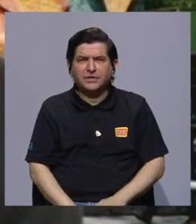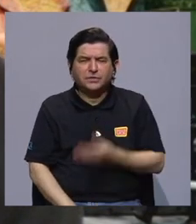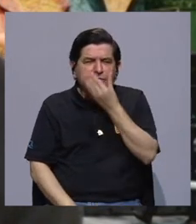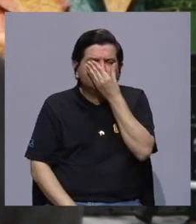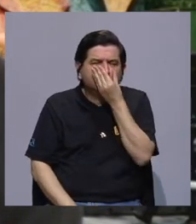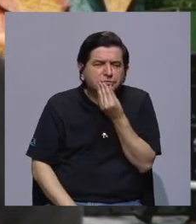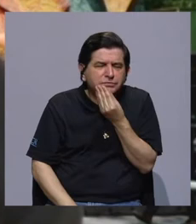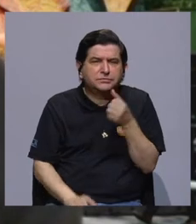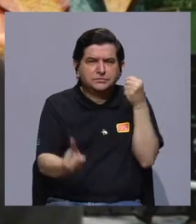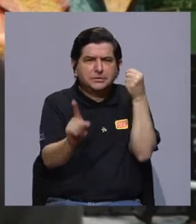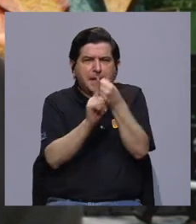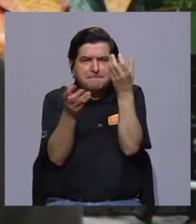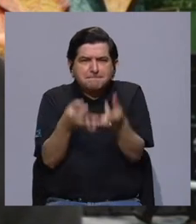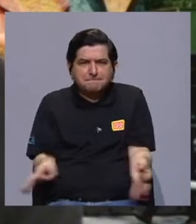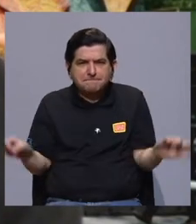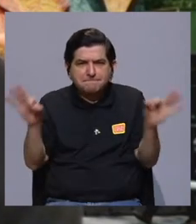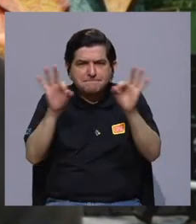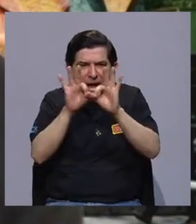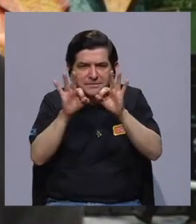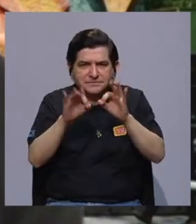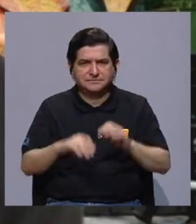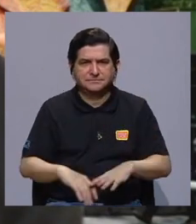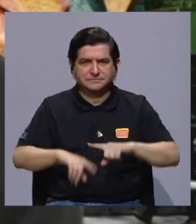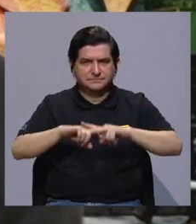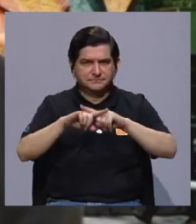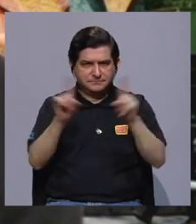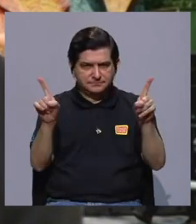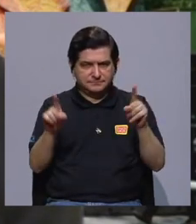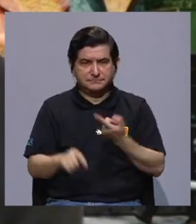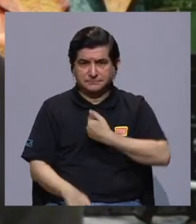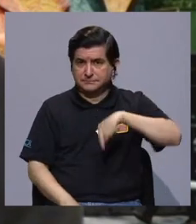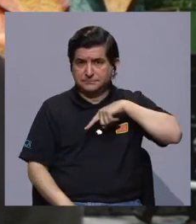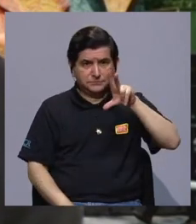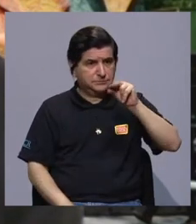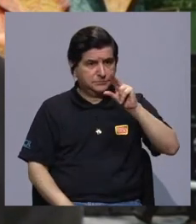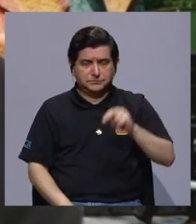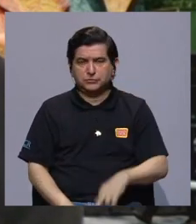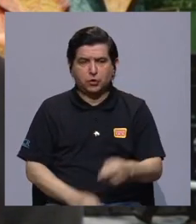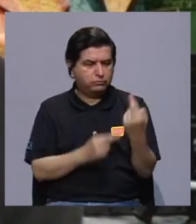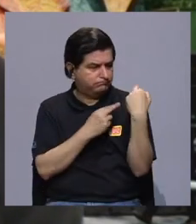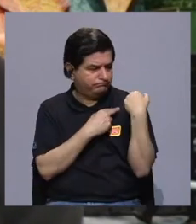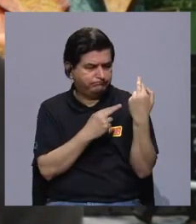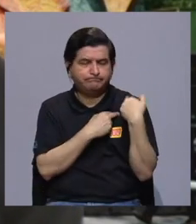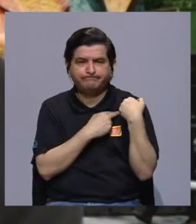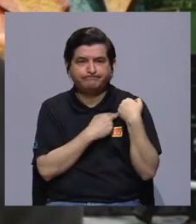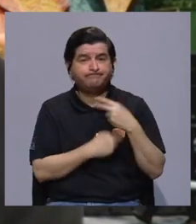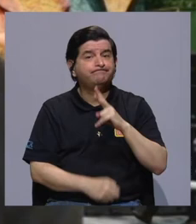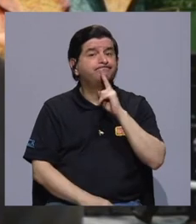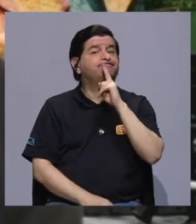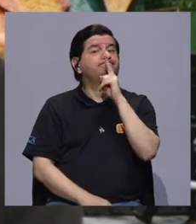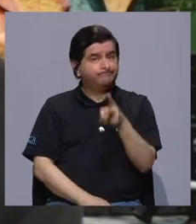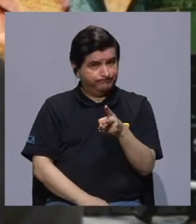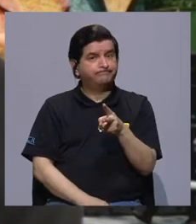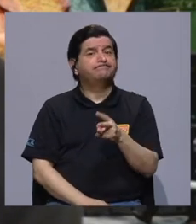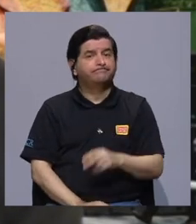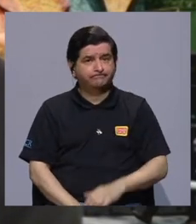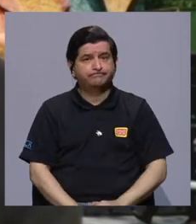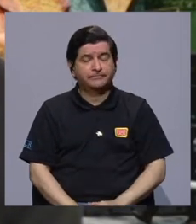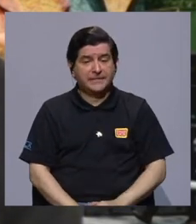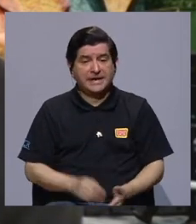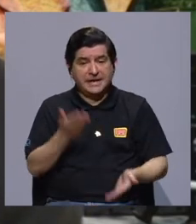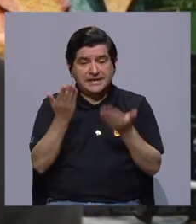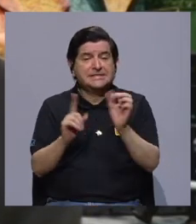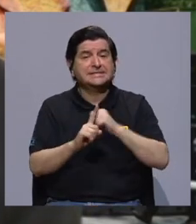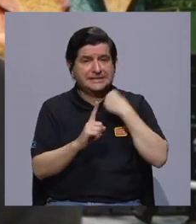un sufrimiento, ha tenido un impacto importante. Pero si no hubiéramos tomado esto con responsabilidad definitivamente, pues,